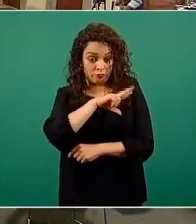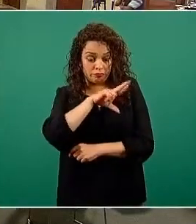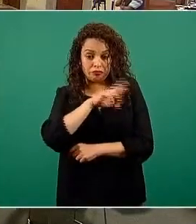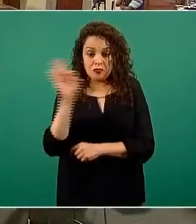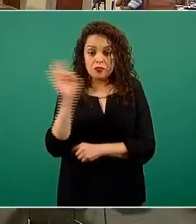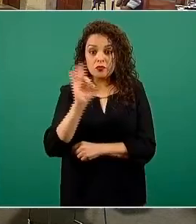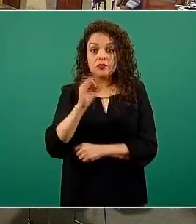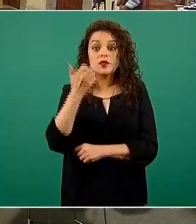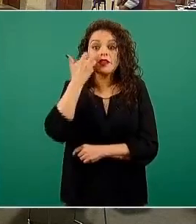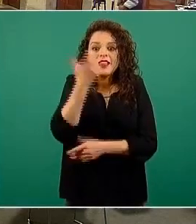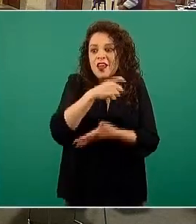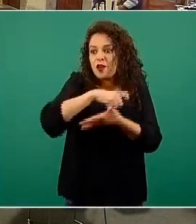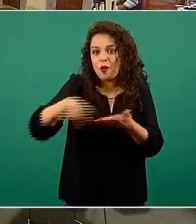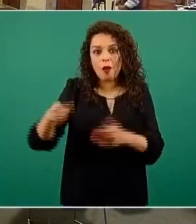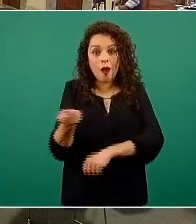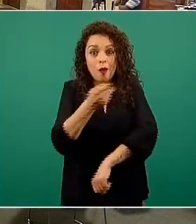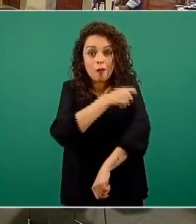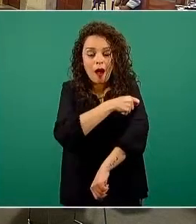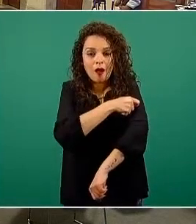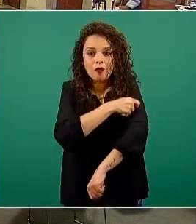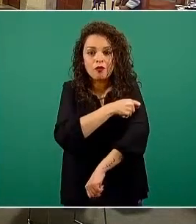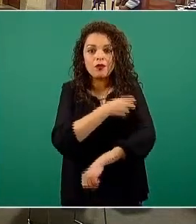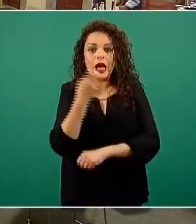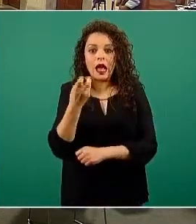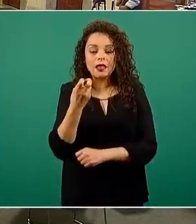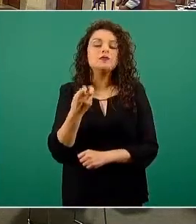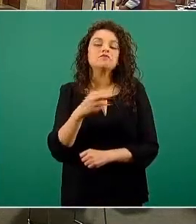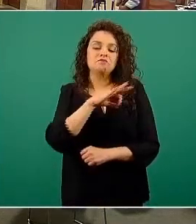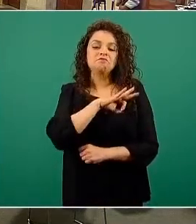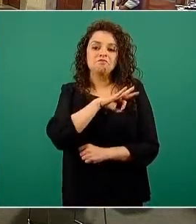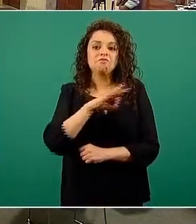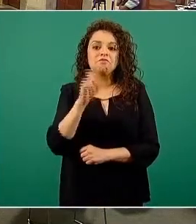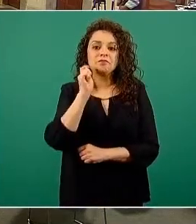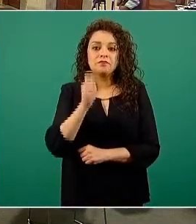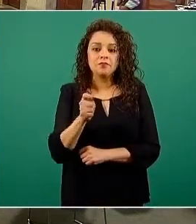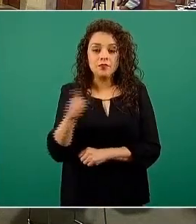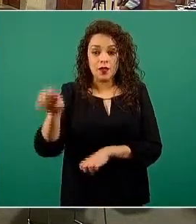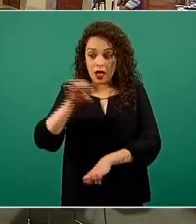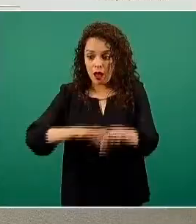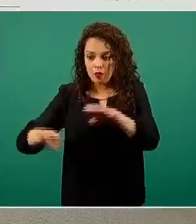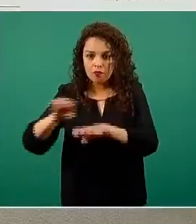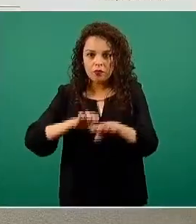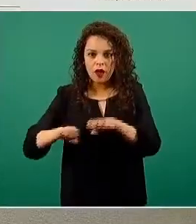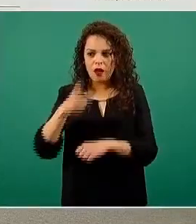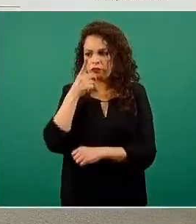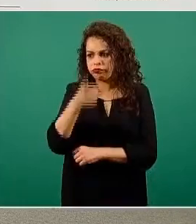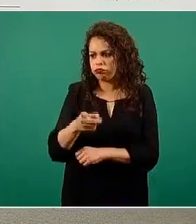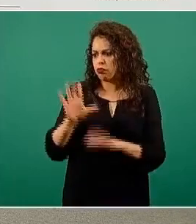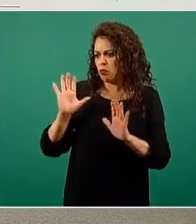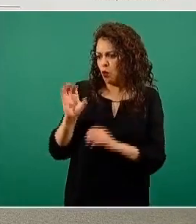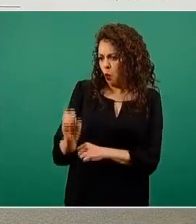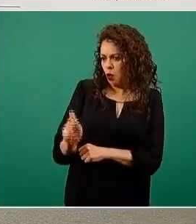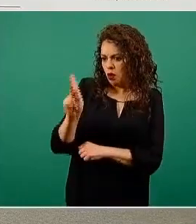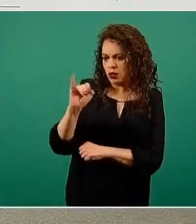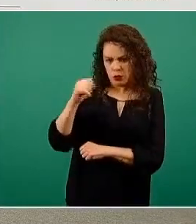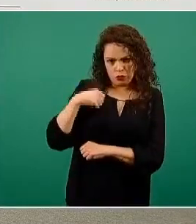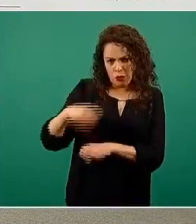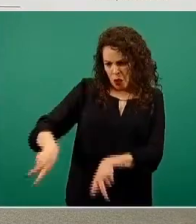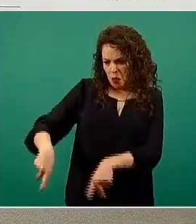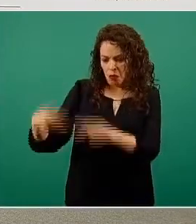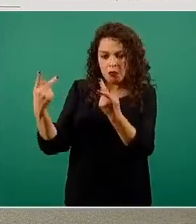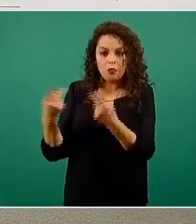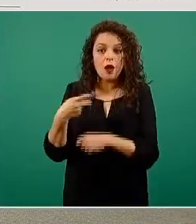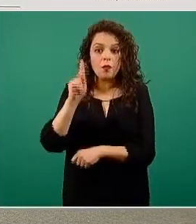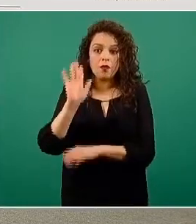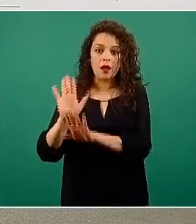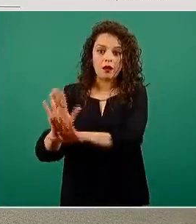acercarse a comprar vacunas, lo más probable es que se encontrarían con que las compañías les dirían muy bien, sí, te las vendo, solo